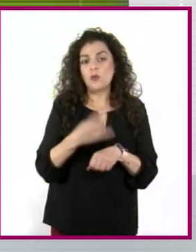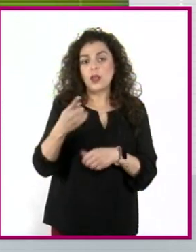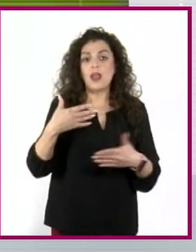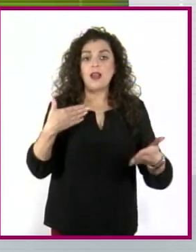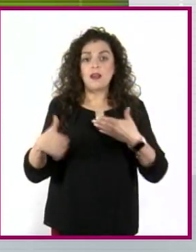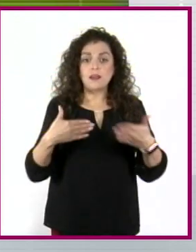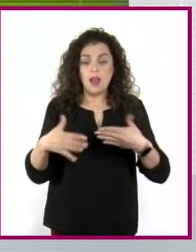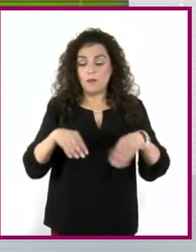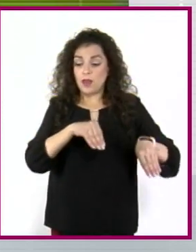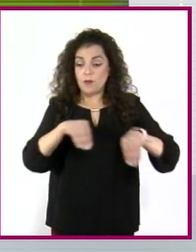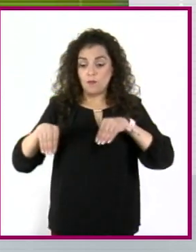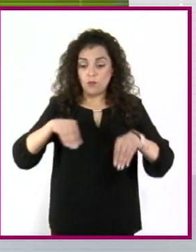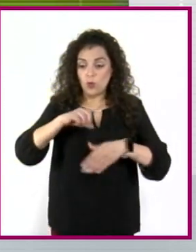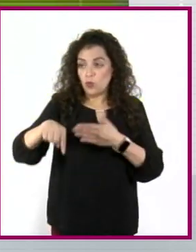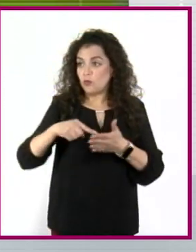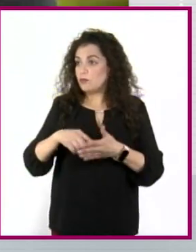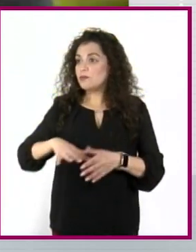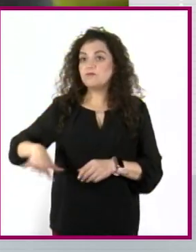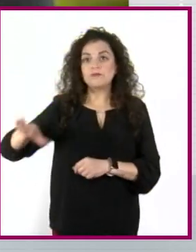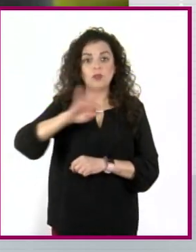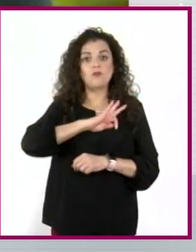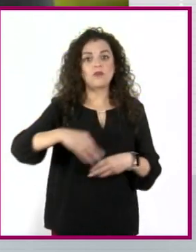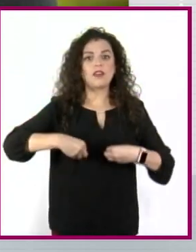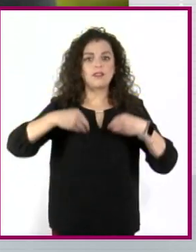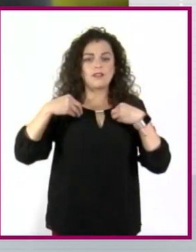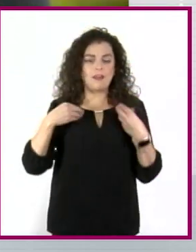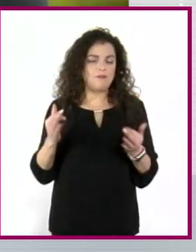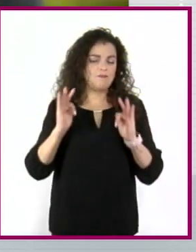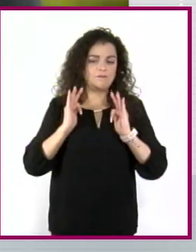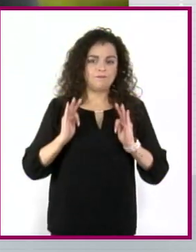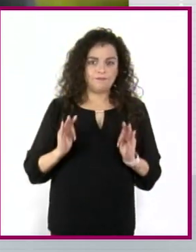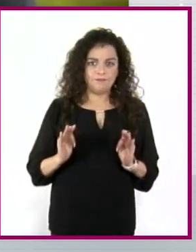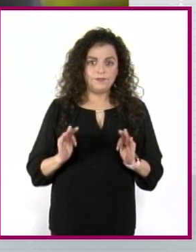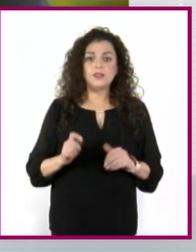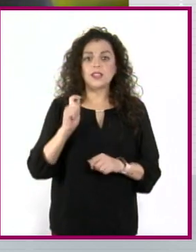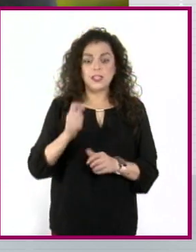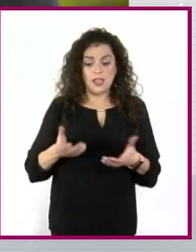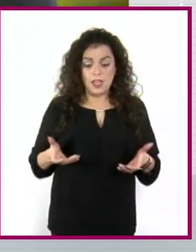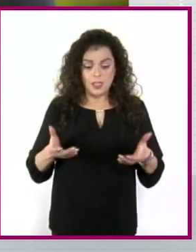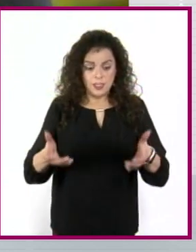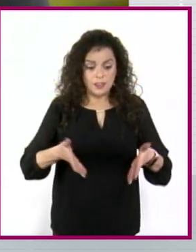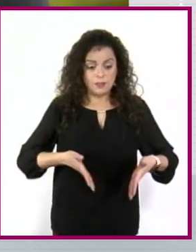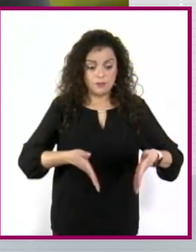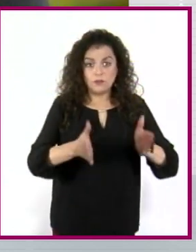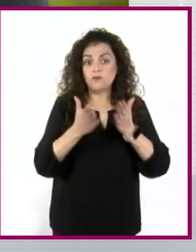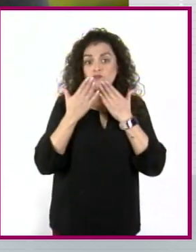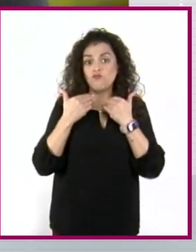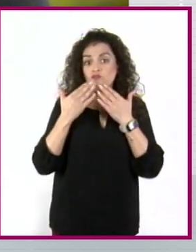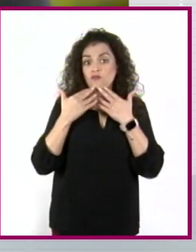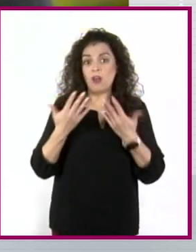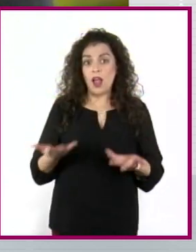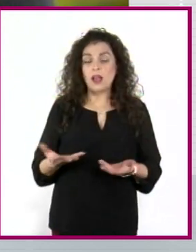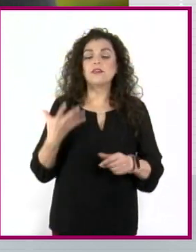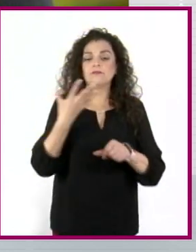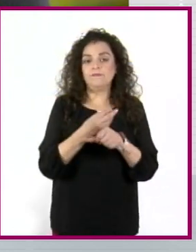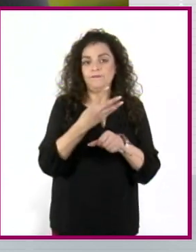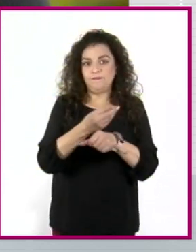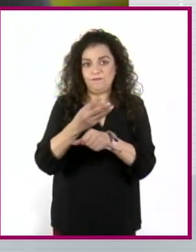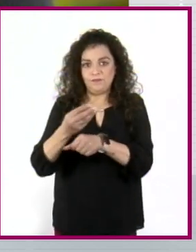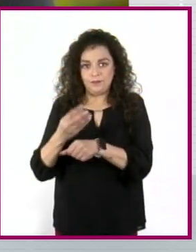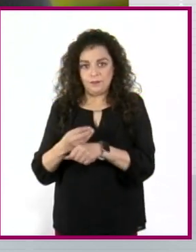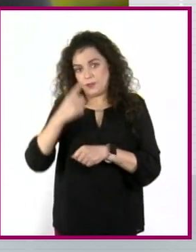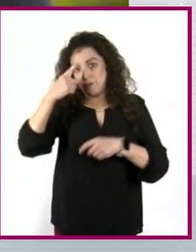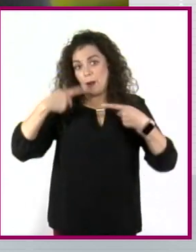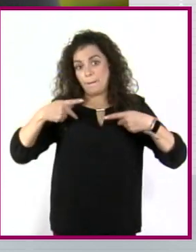tener un espacio habitable y disfrutable. Iniciamos con una banqueta en donde no había, en los puentes de los poetas, cruces